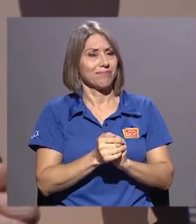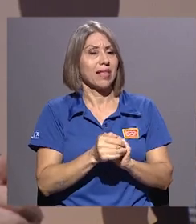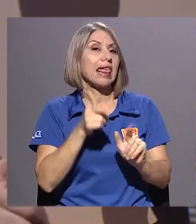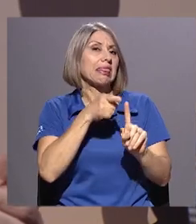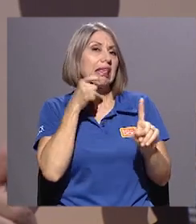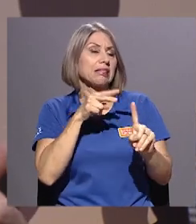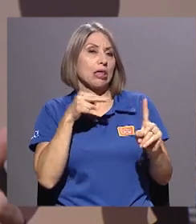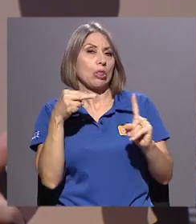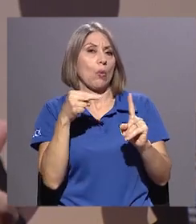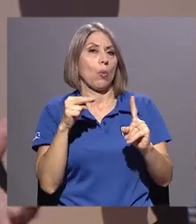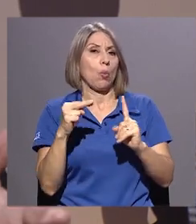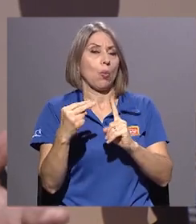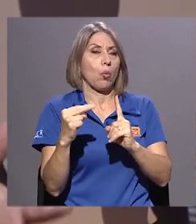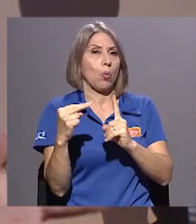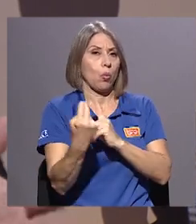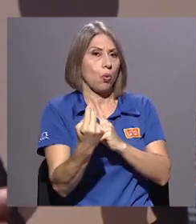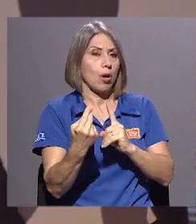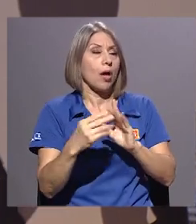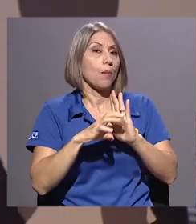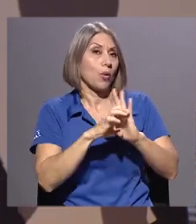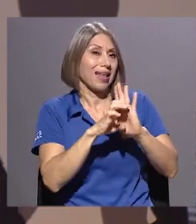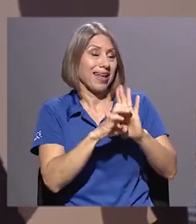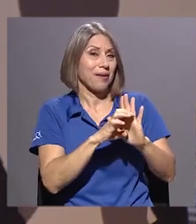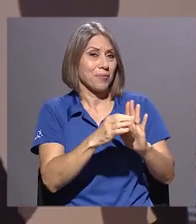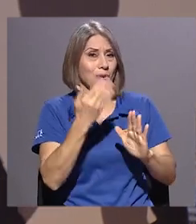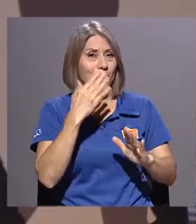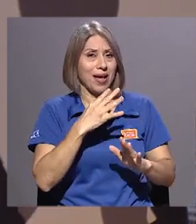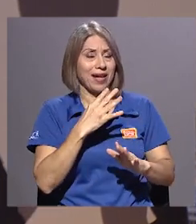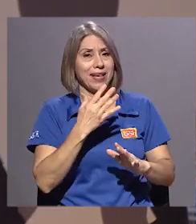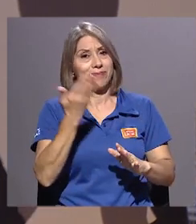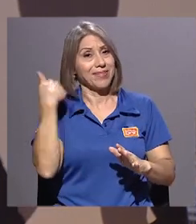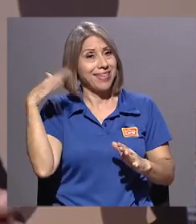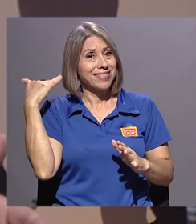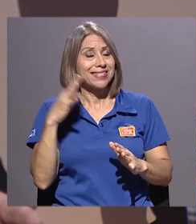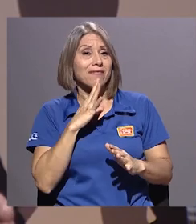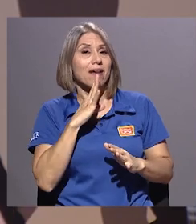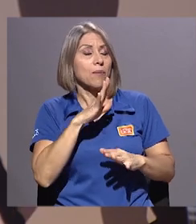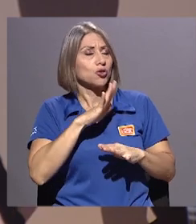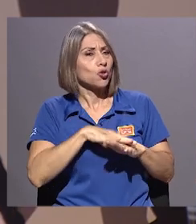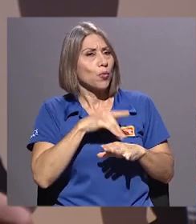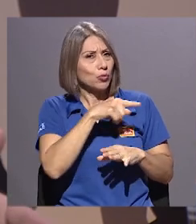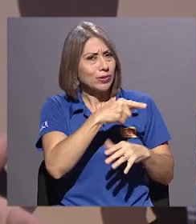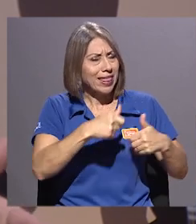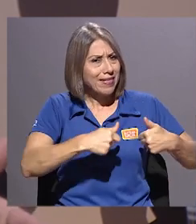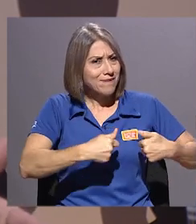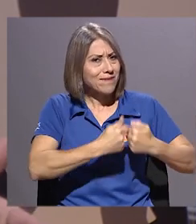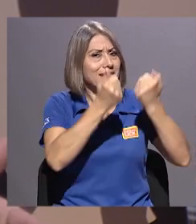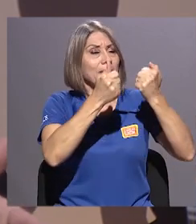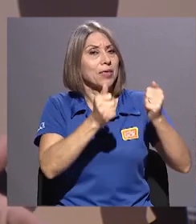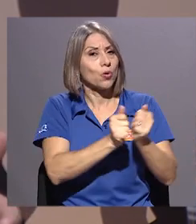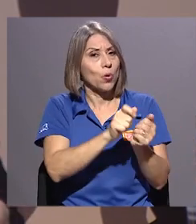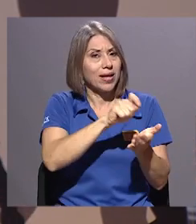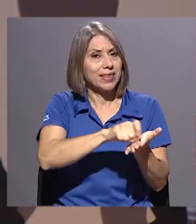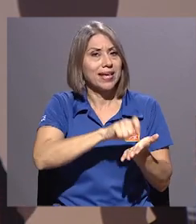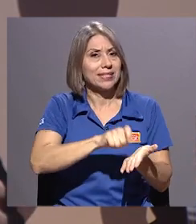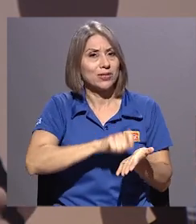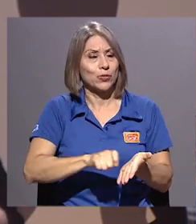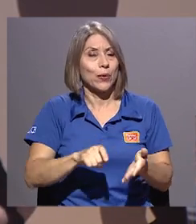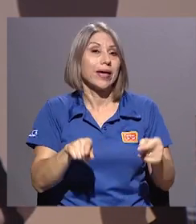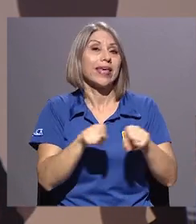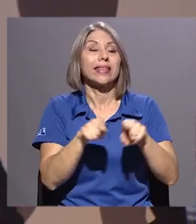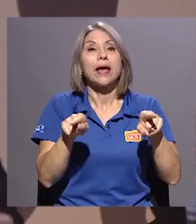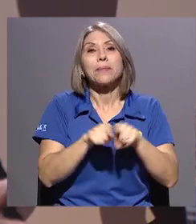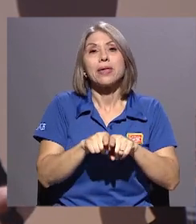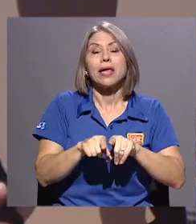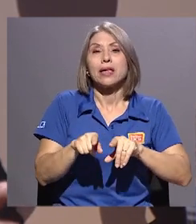desde el propio enfrentamiento con el texto que hablábamos antes. Y propiamente, de aspectos relacionados con los movimientos en